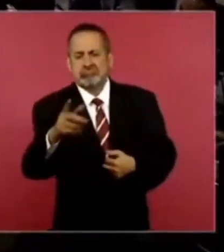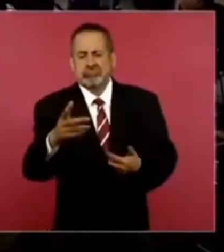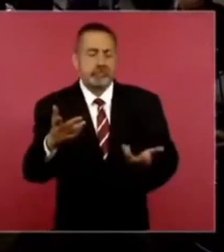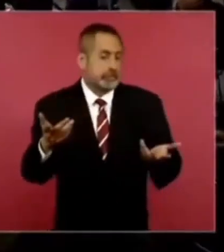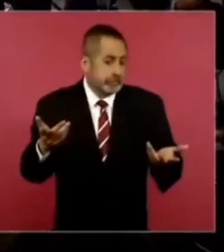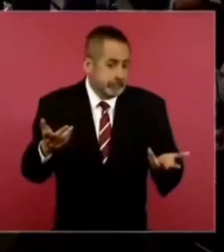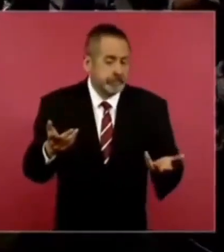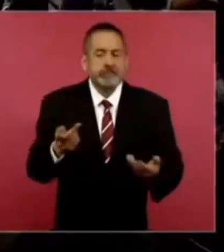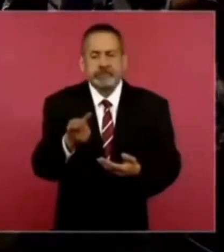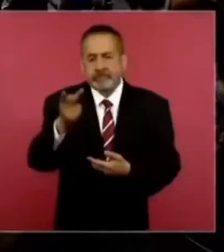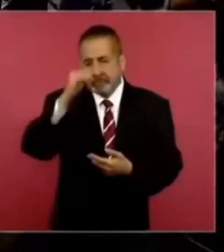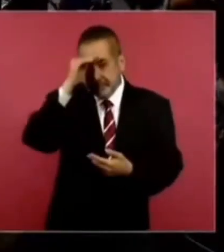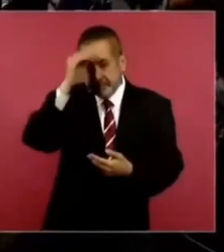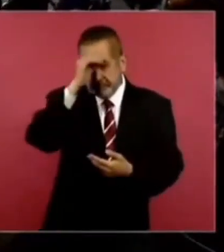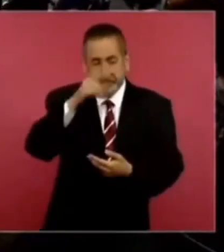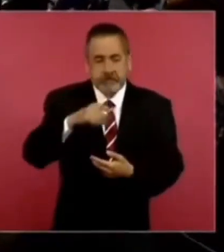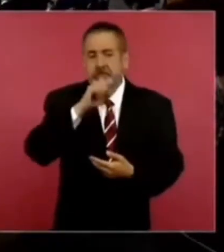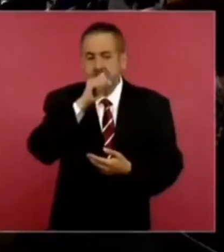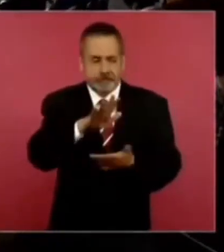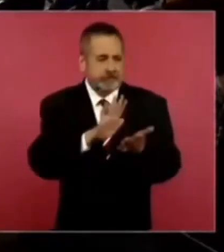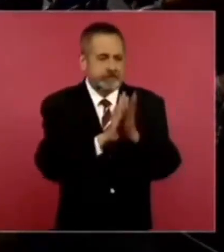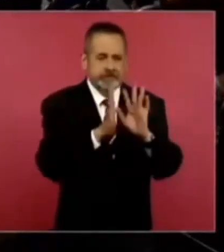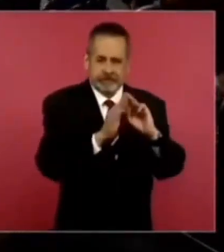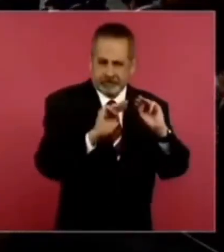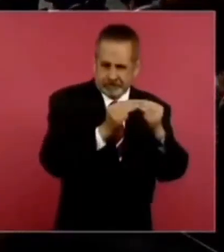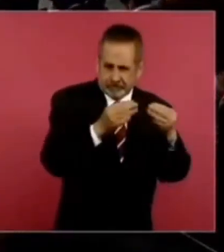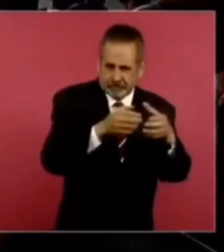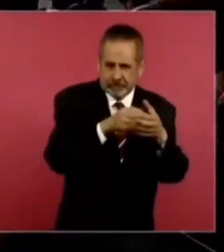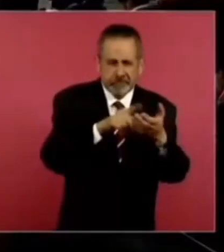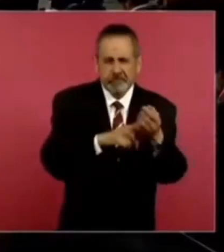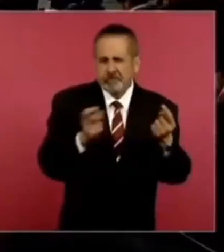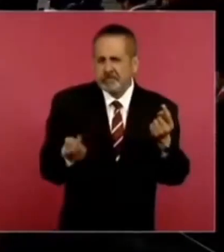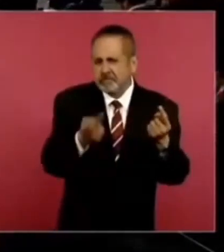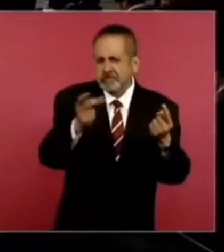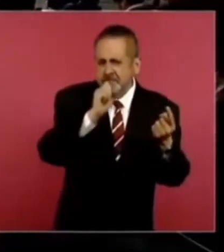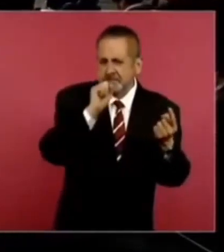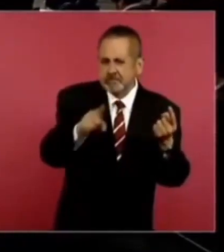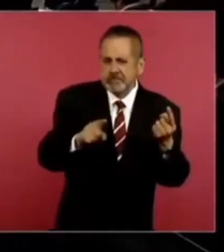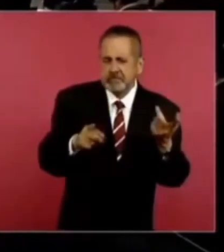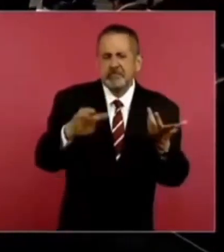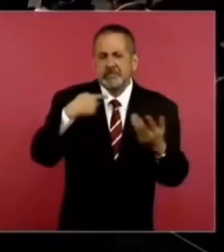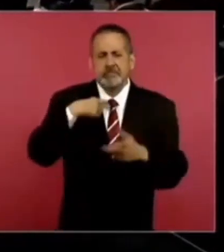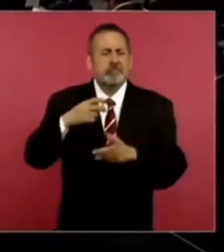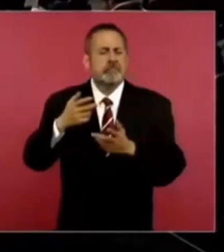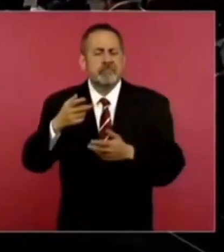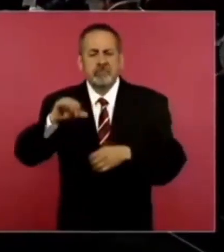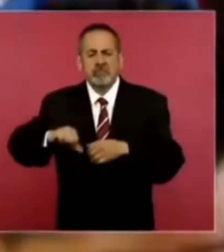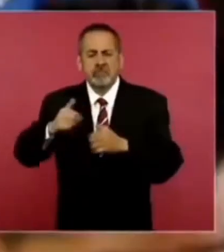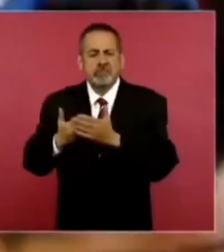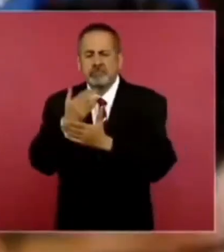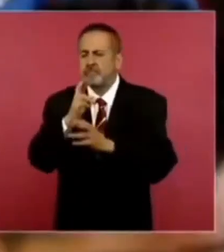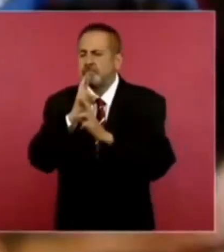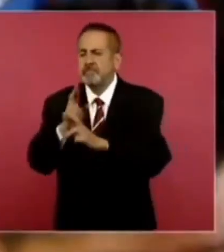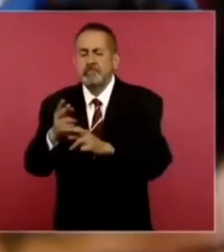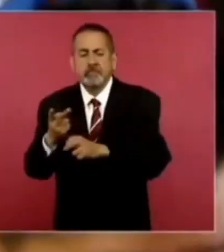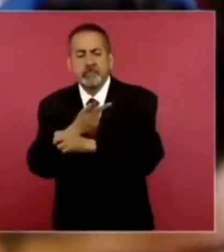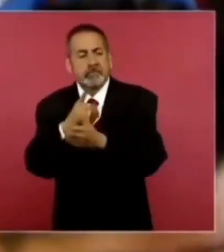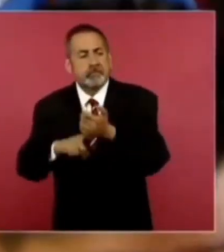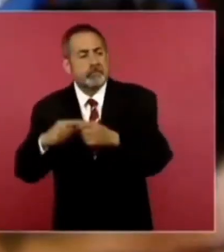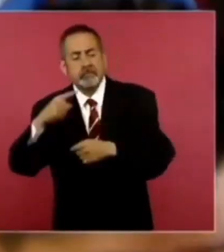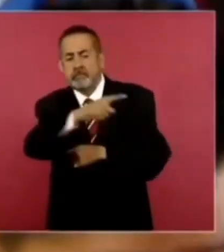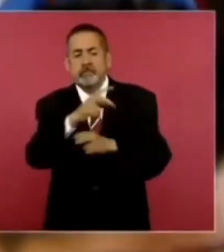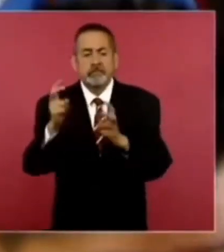Y justamente hablando del crimen organizado, también preguntarle, presidente, ¿qué reporte tiene sobre lo sucedido en